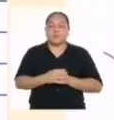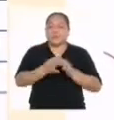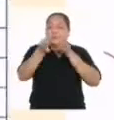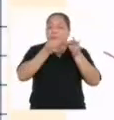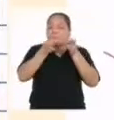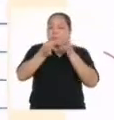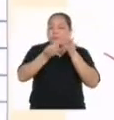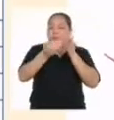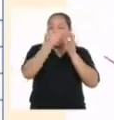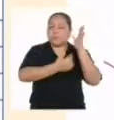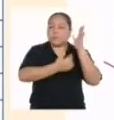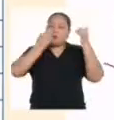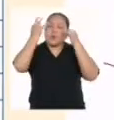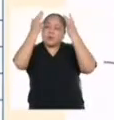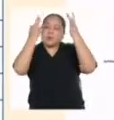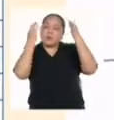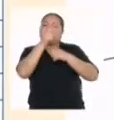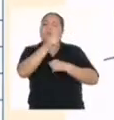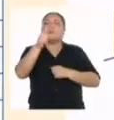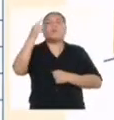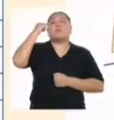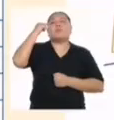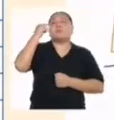originalidad? ¿Ustedes qué opinan?